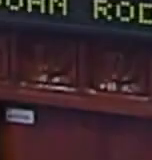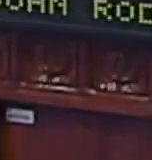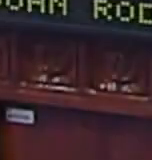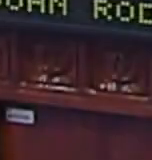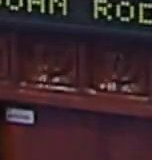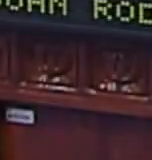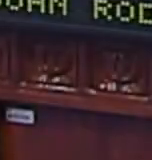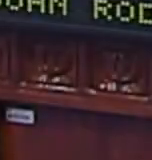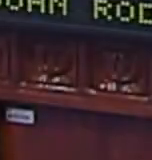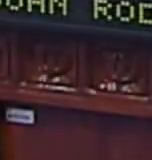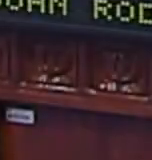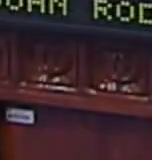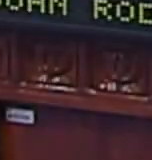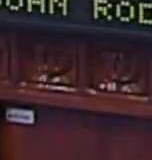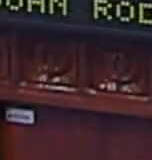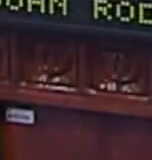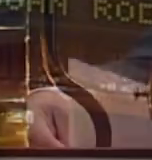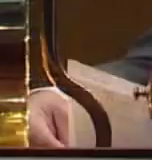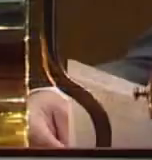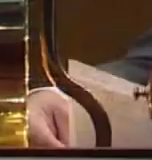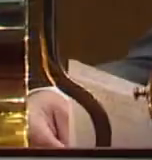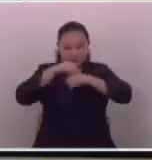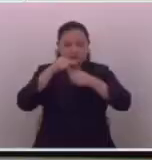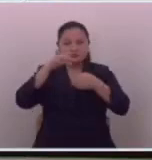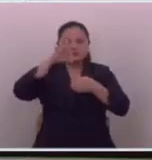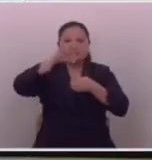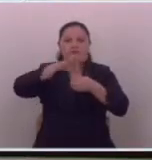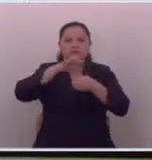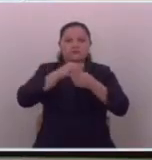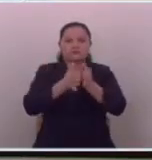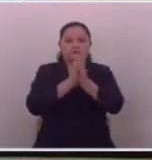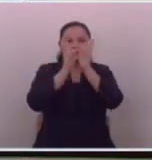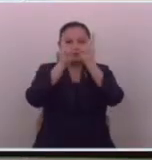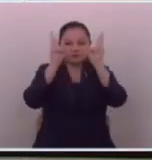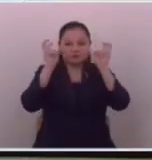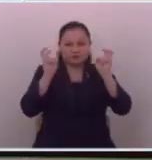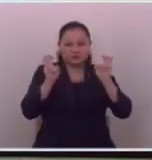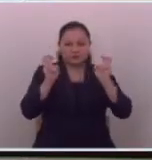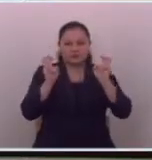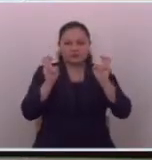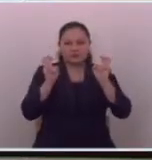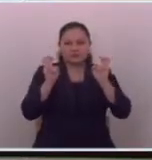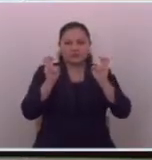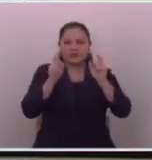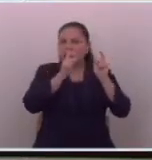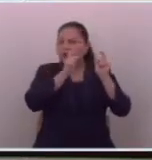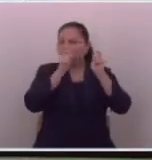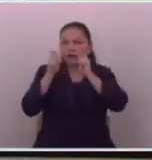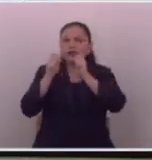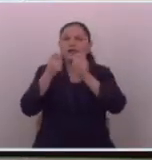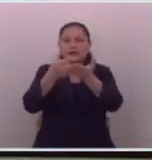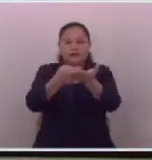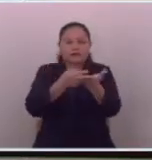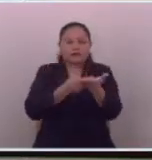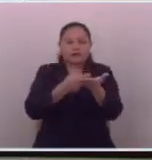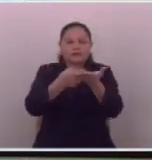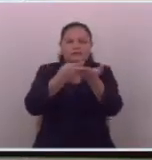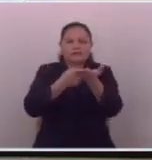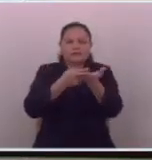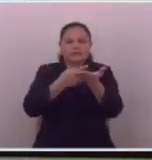en estos momentos se somete a votación el fondo de lo solicitado en la pieza que ha sido discutida